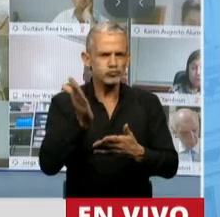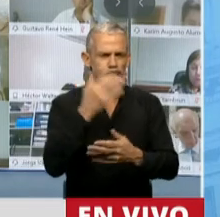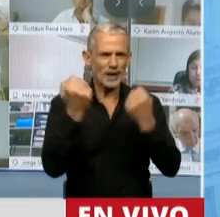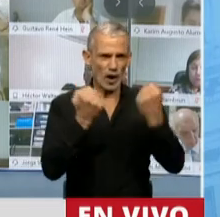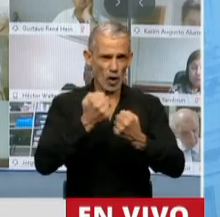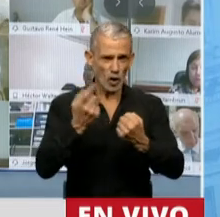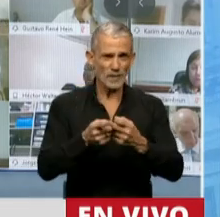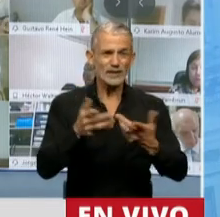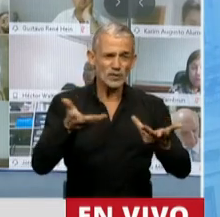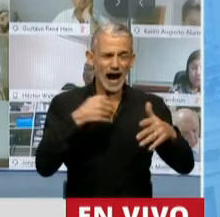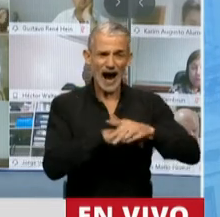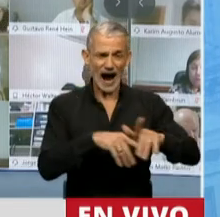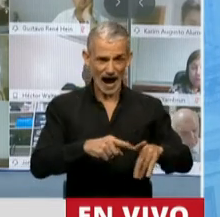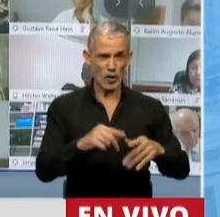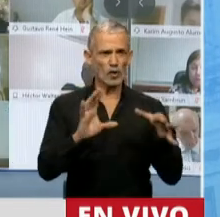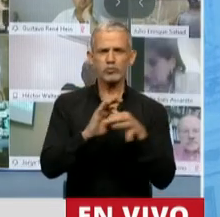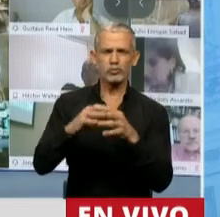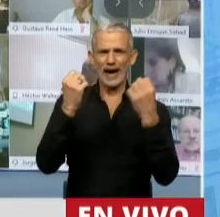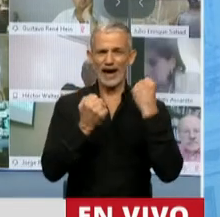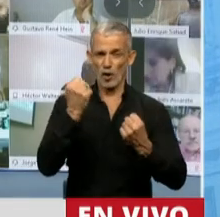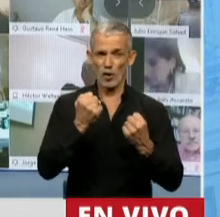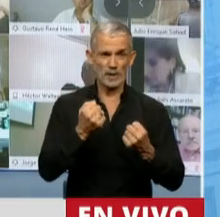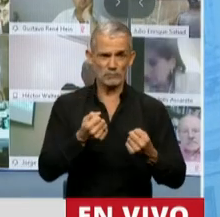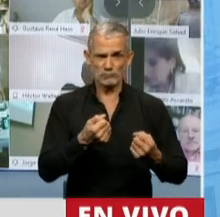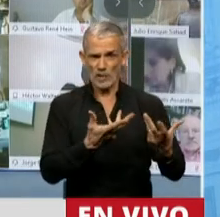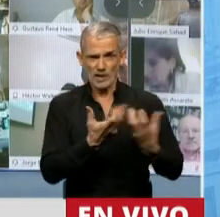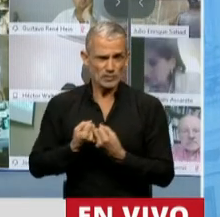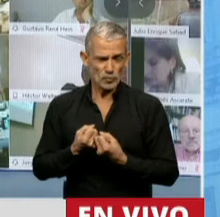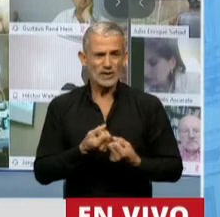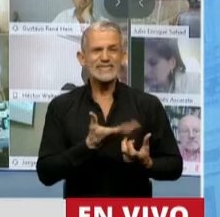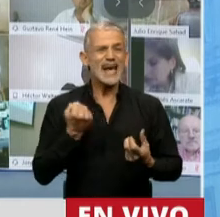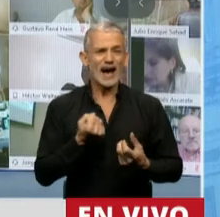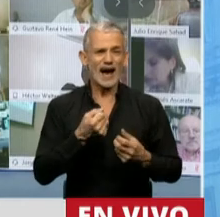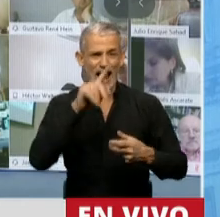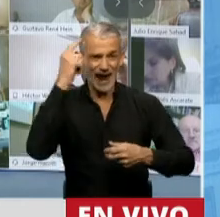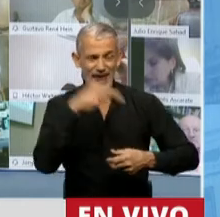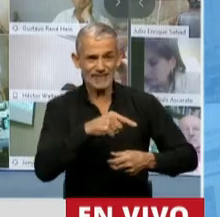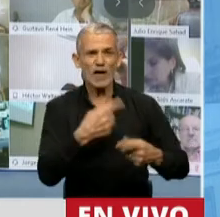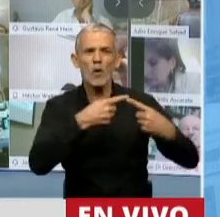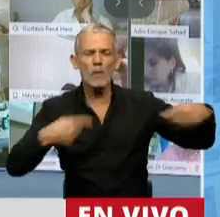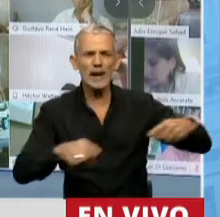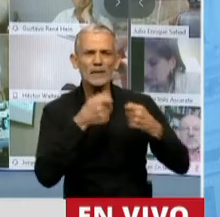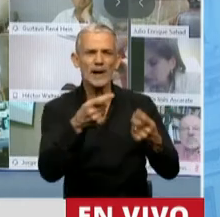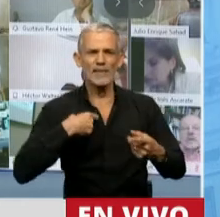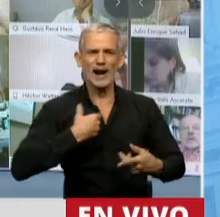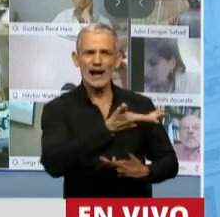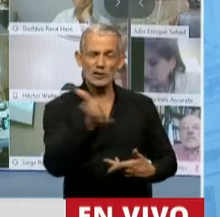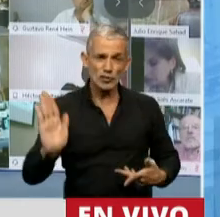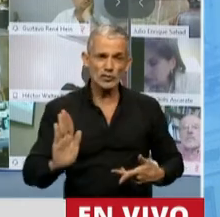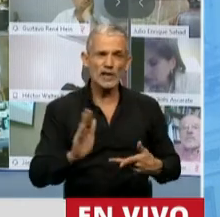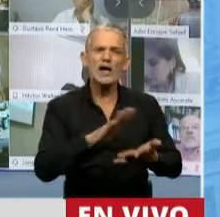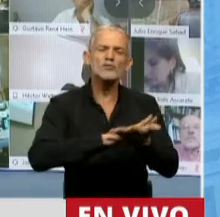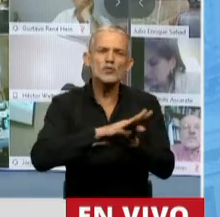sustrayendo ese ahorro nacional a la economía real y le niegan al Estado los recursos necesarios para brindar a nuestra sociedad las